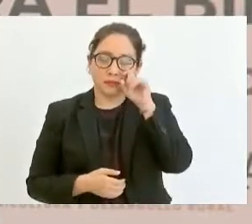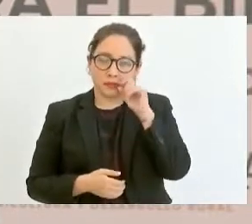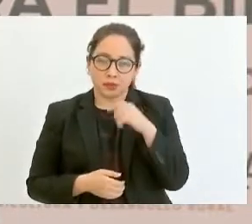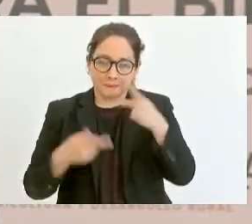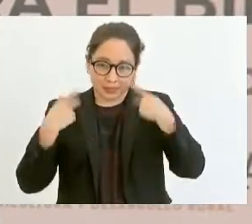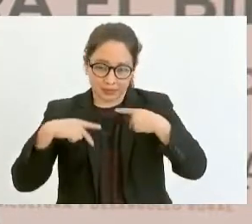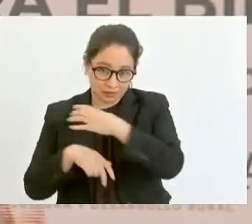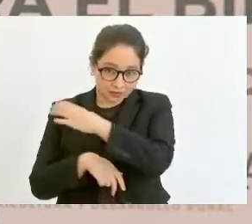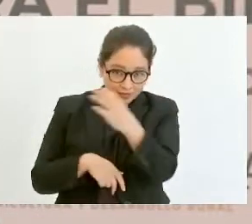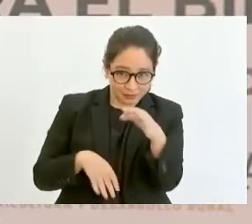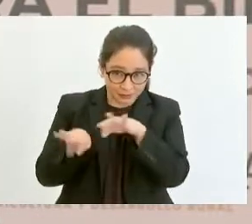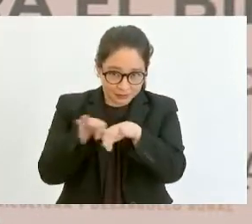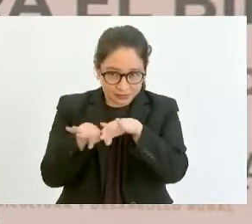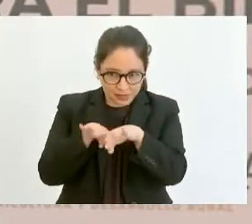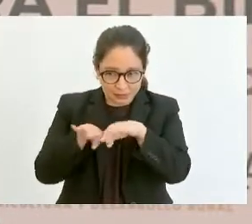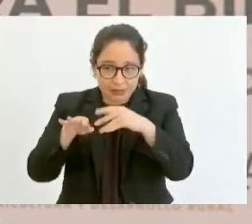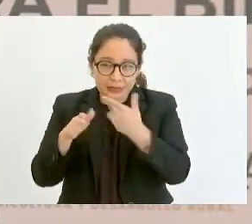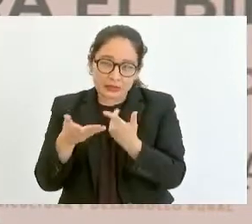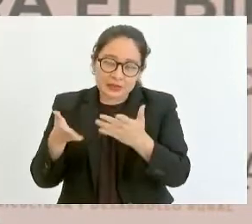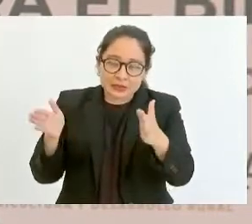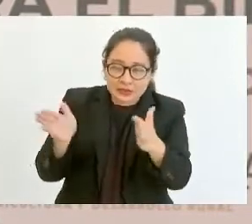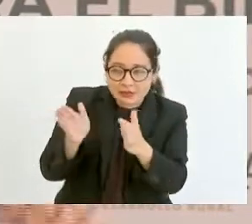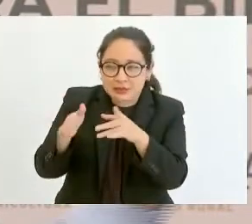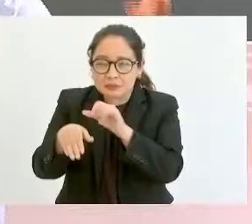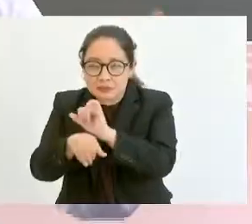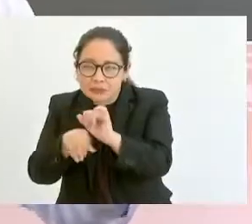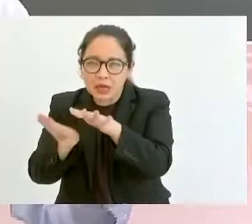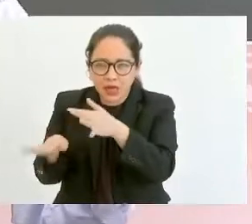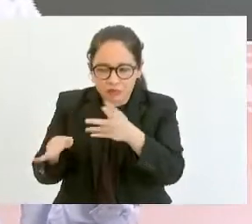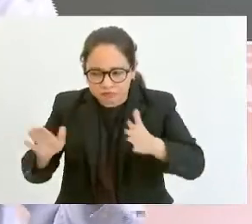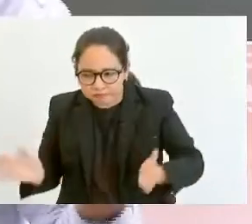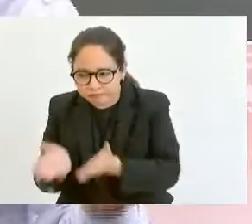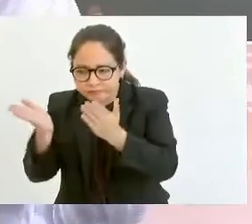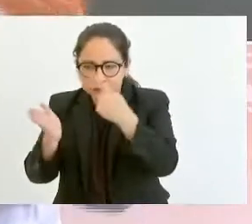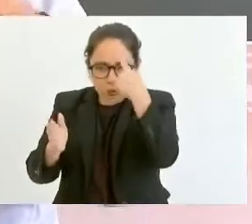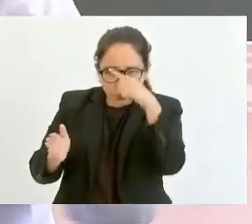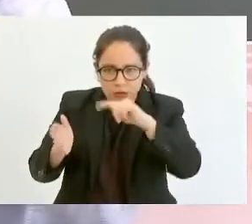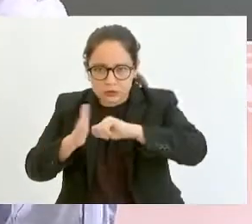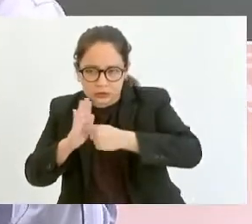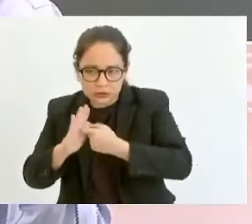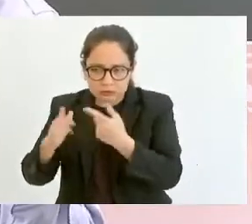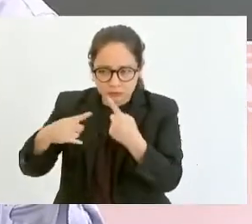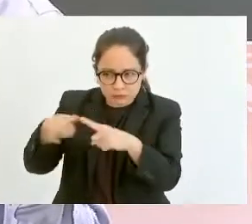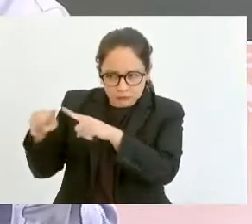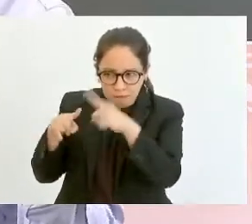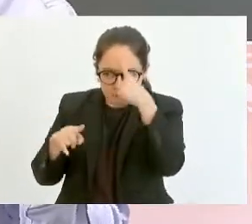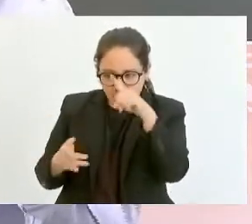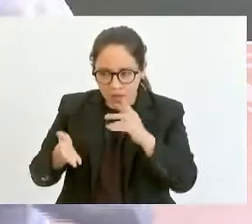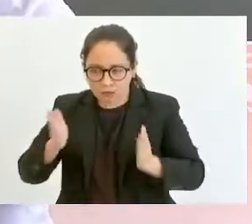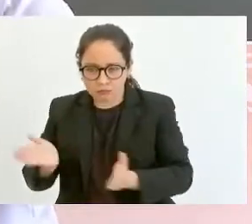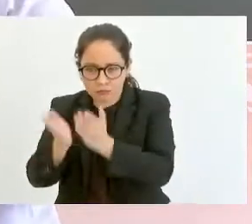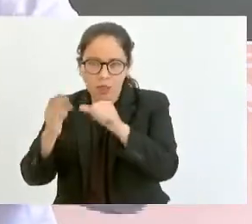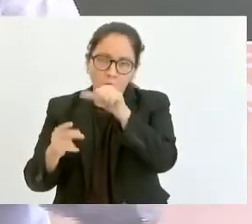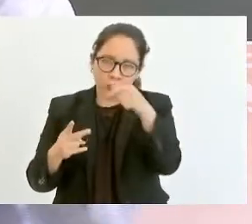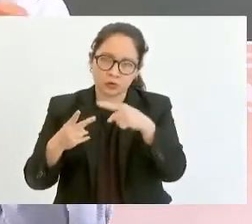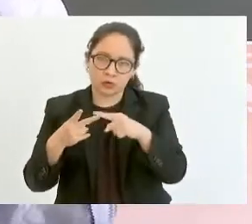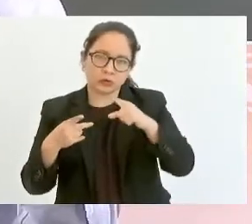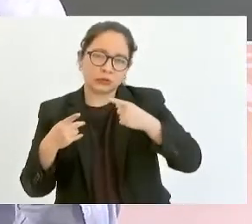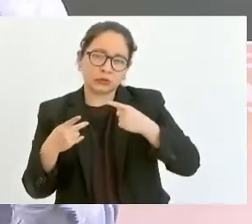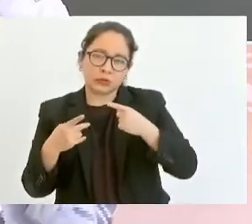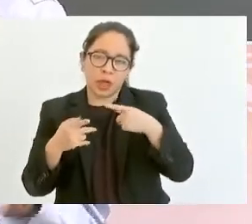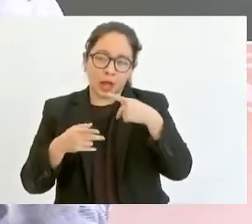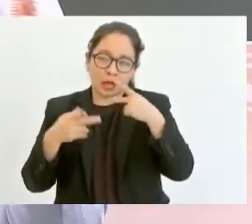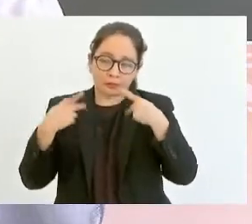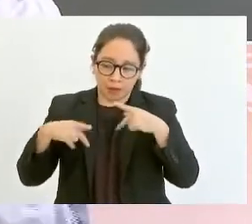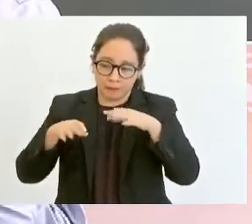los pequeños productores para impulsar la productividad con prácticas agroecológicas. Se apoya a los productores de granos básicos de hasta